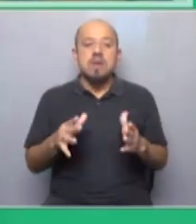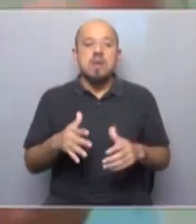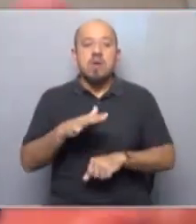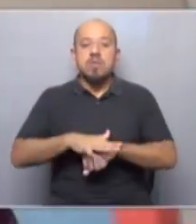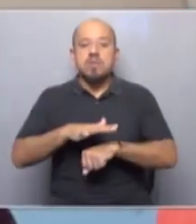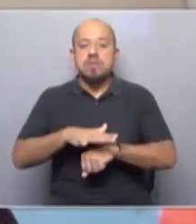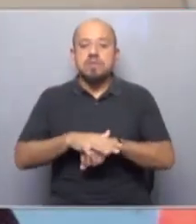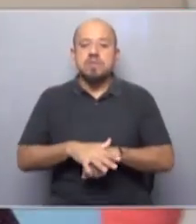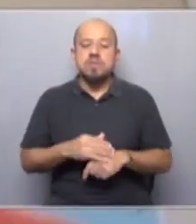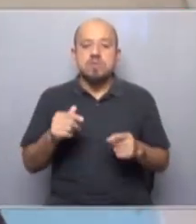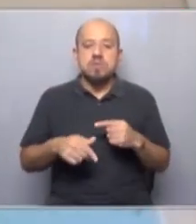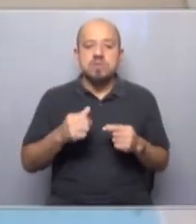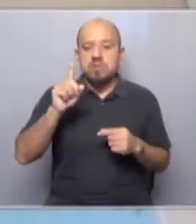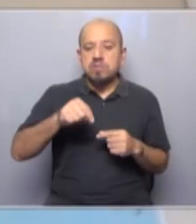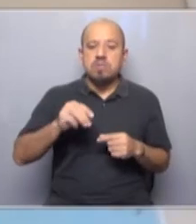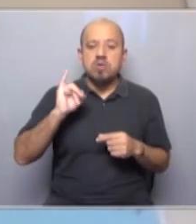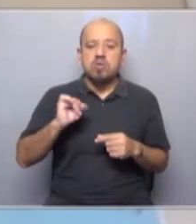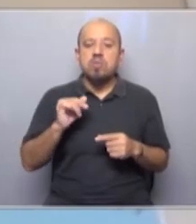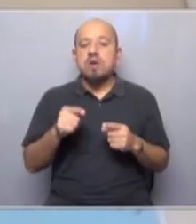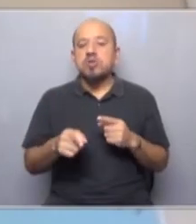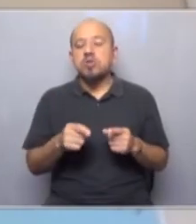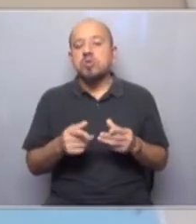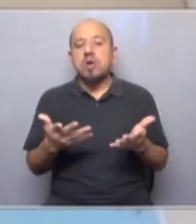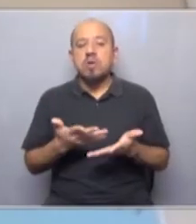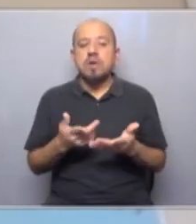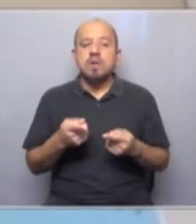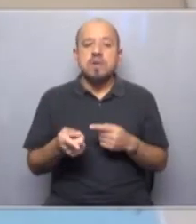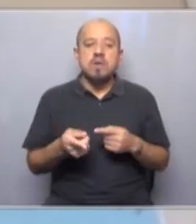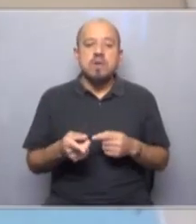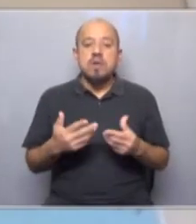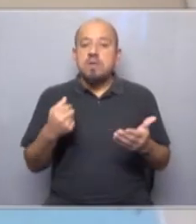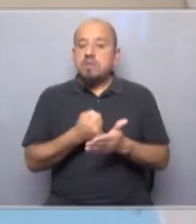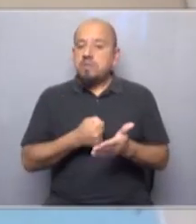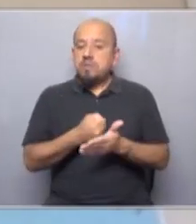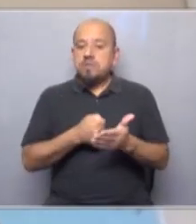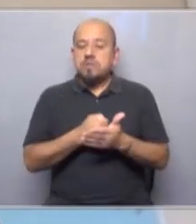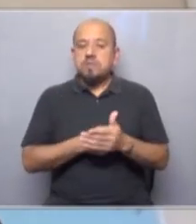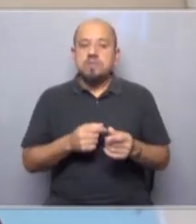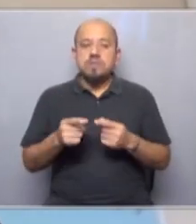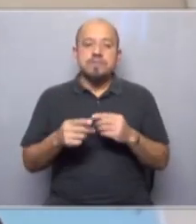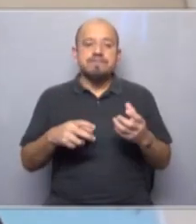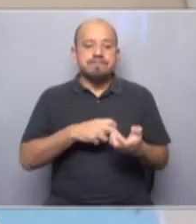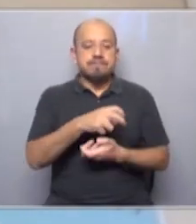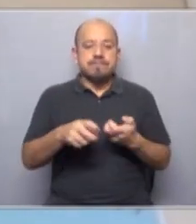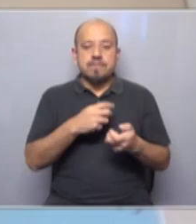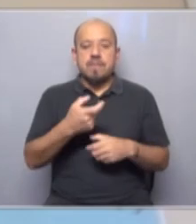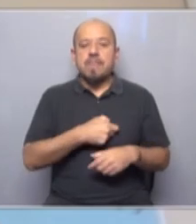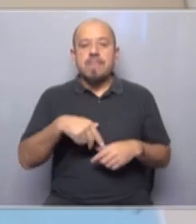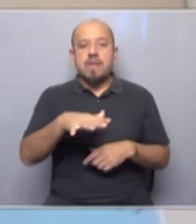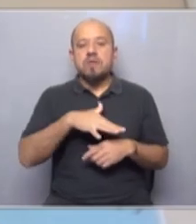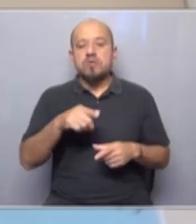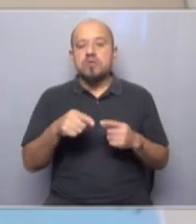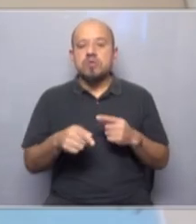momento, en este primero de mayo, en un momento en que la lucha de clase y los conflictos sociales, políticos, las